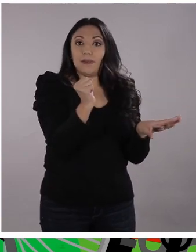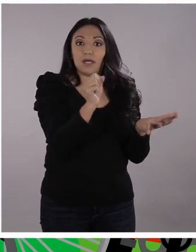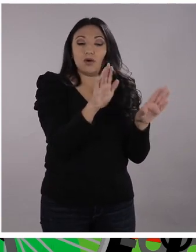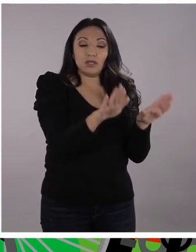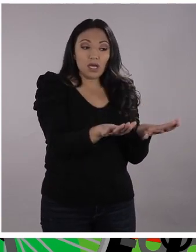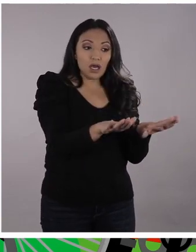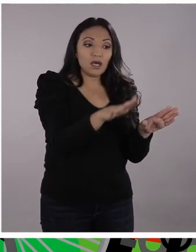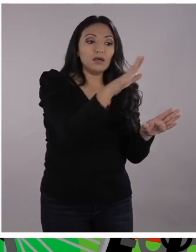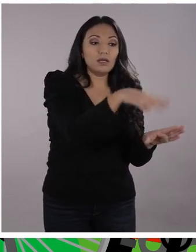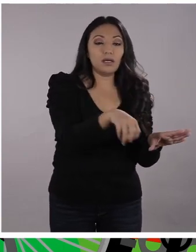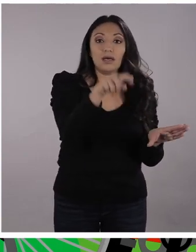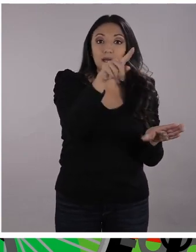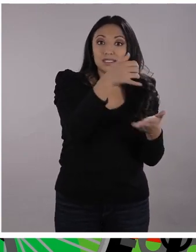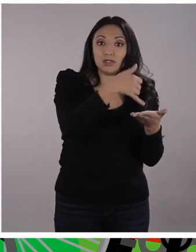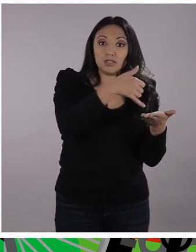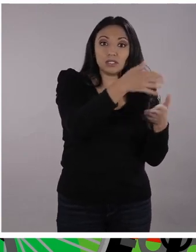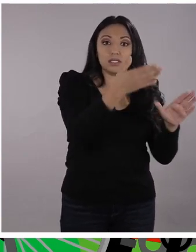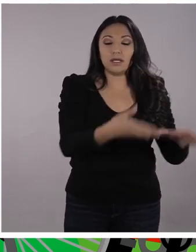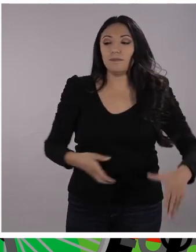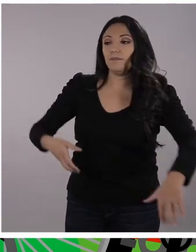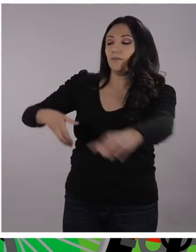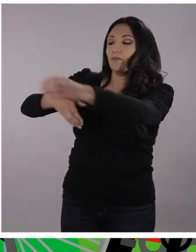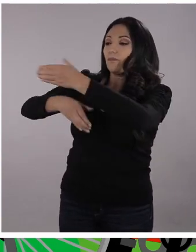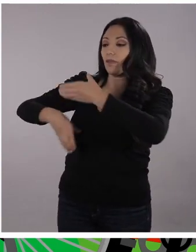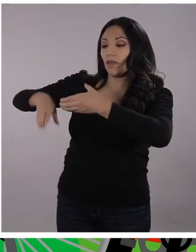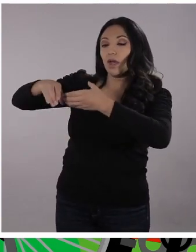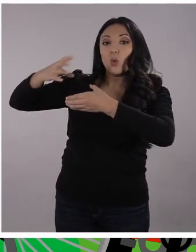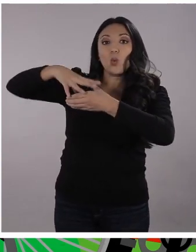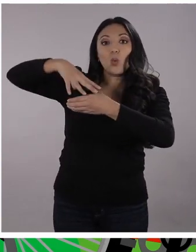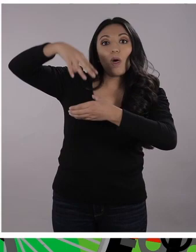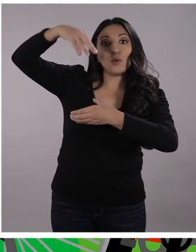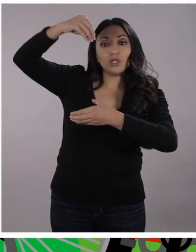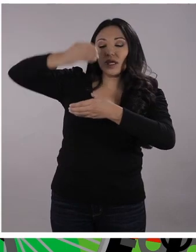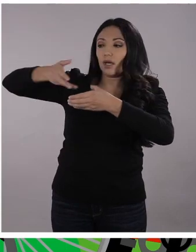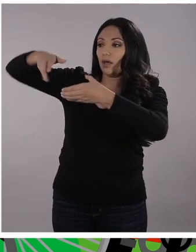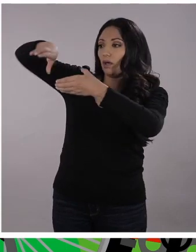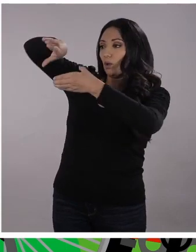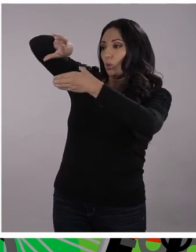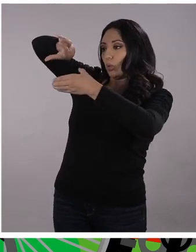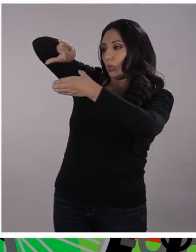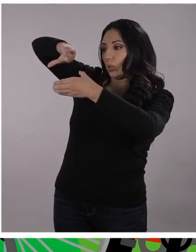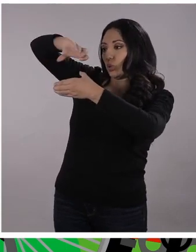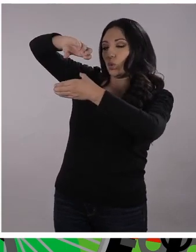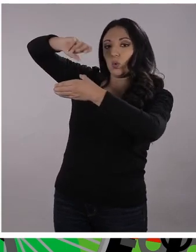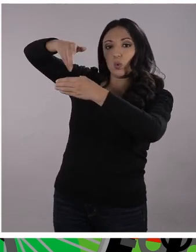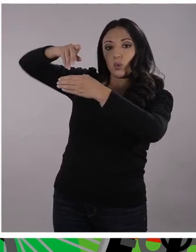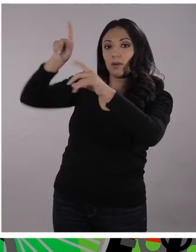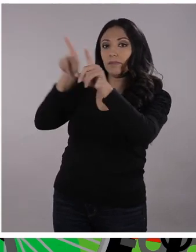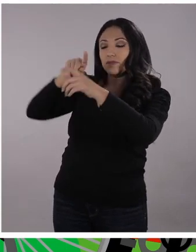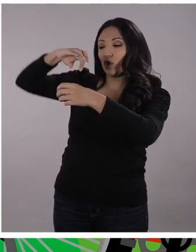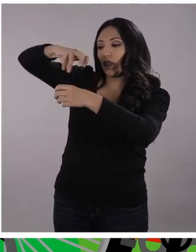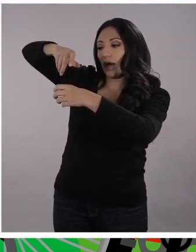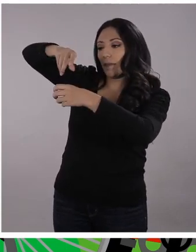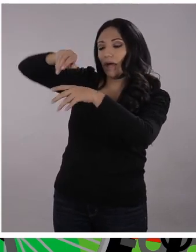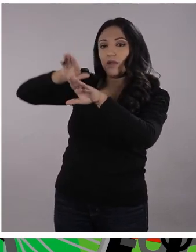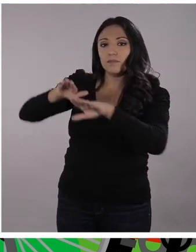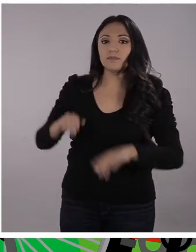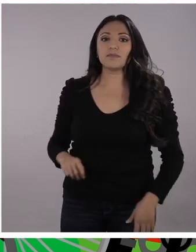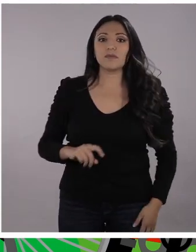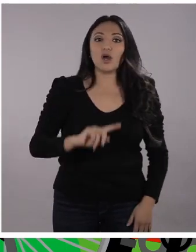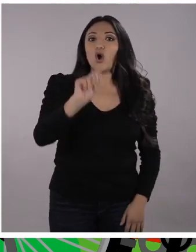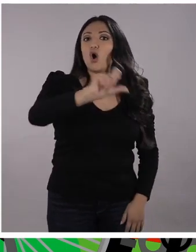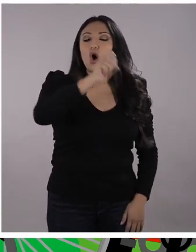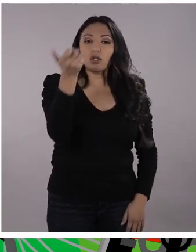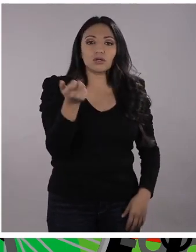y viertes ese aceite con la ayuda de un adulto en la botellita. En la misma y la tapas bien. Si al día